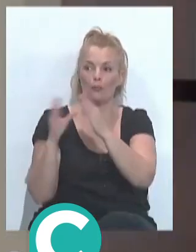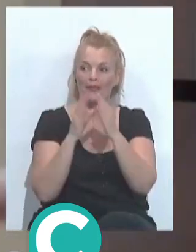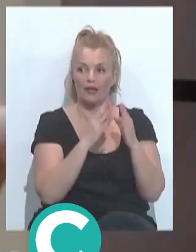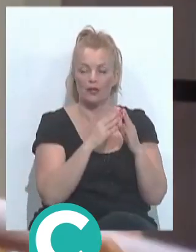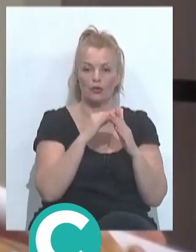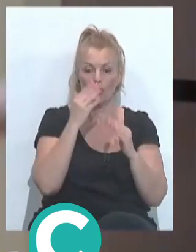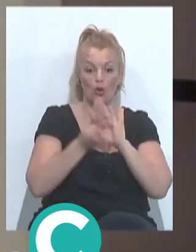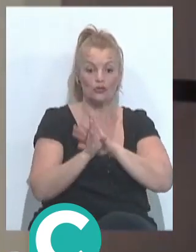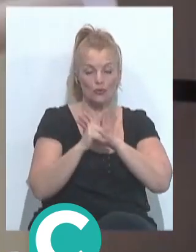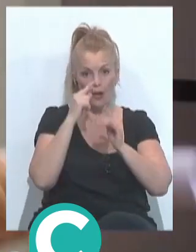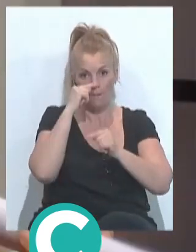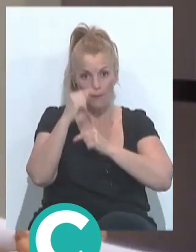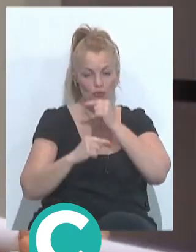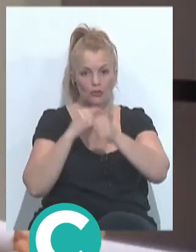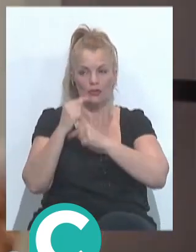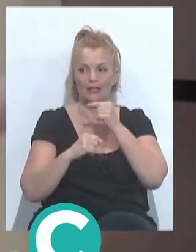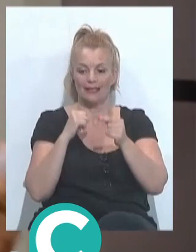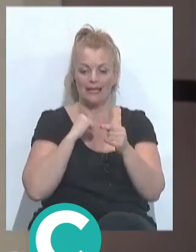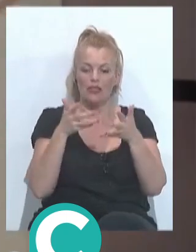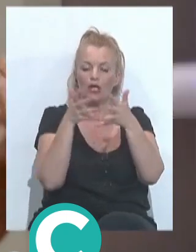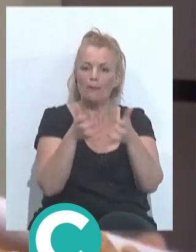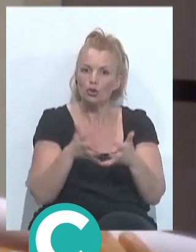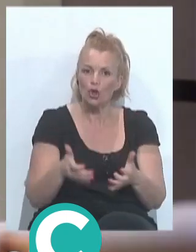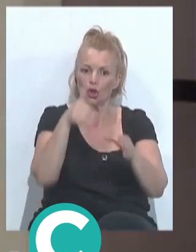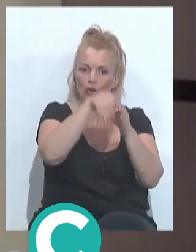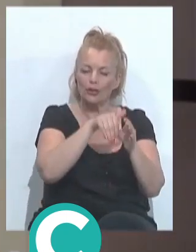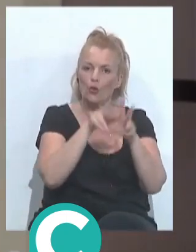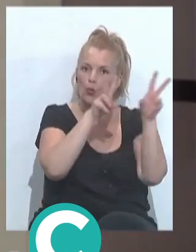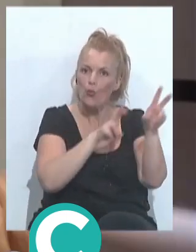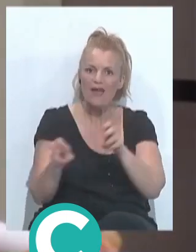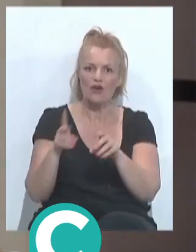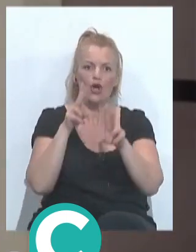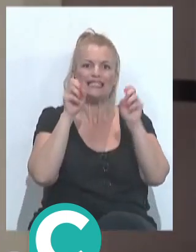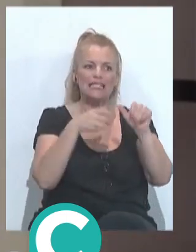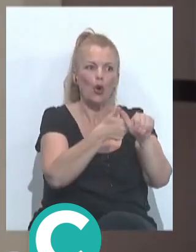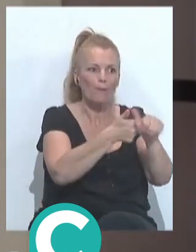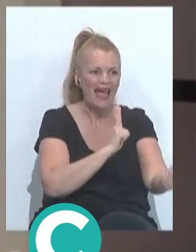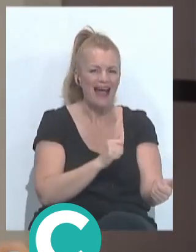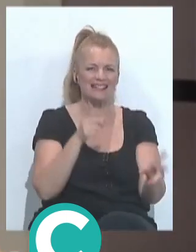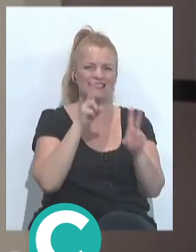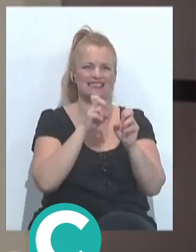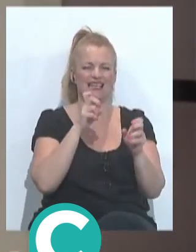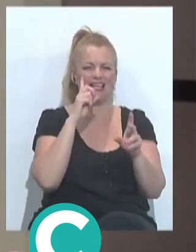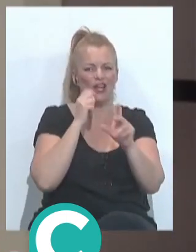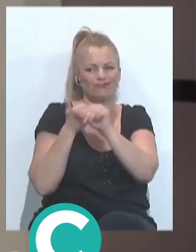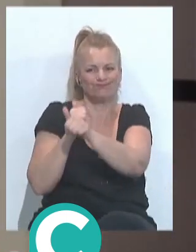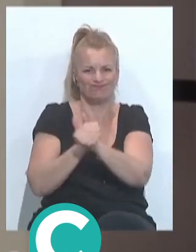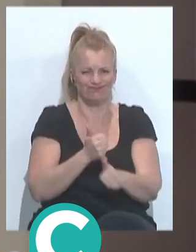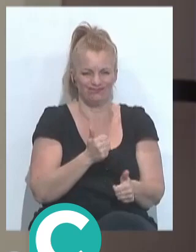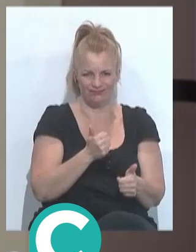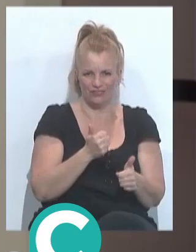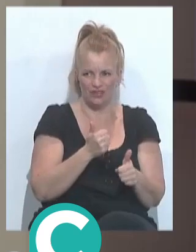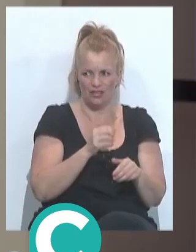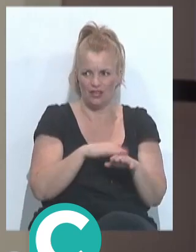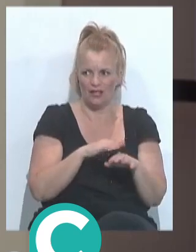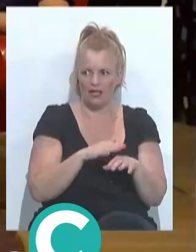que van a seguir los próximos años trayendo repertorios nuevos inéditos sin copiar sin plagiarse sin autoplagiarse aunque